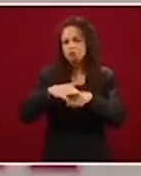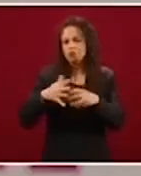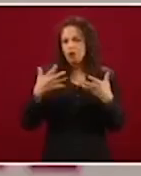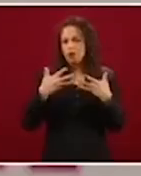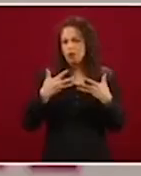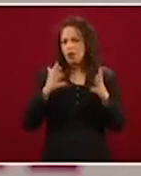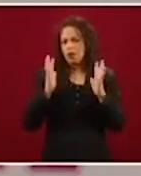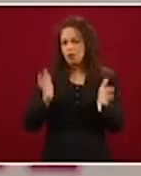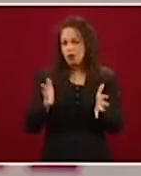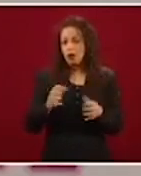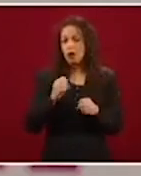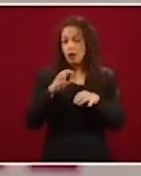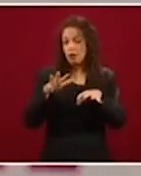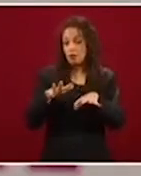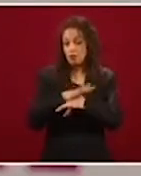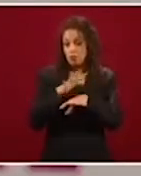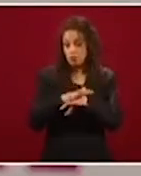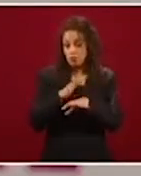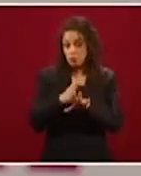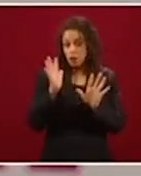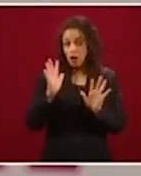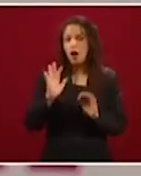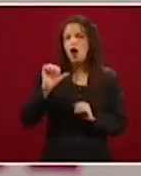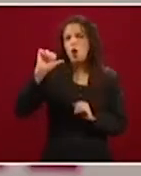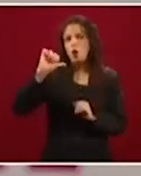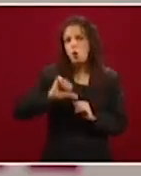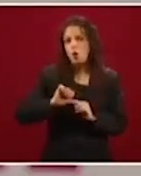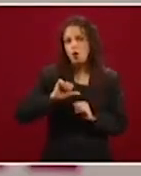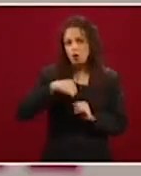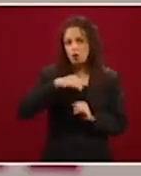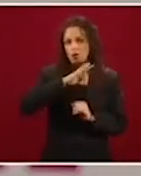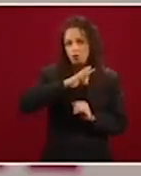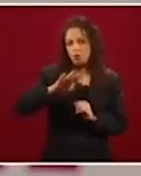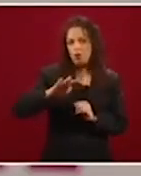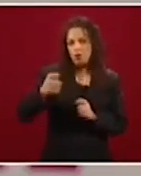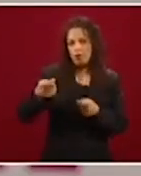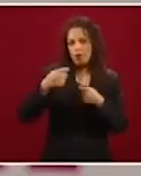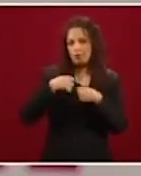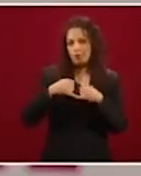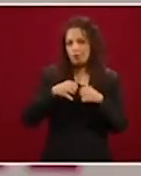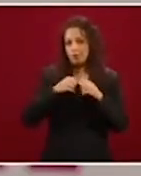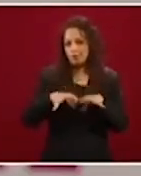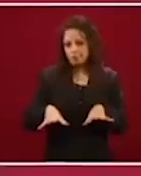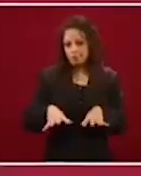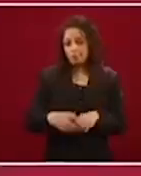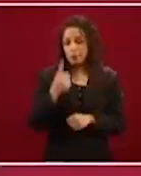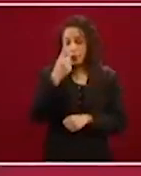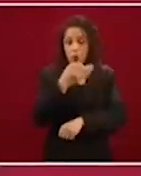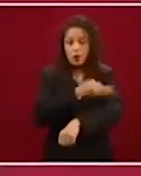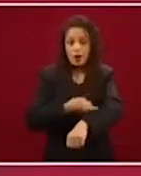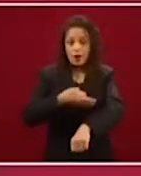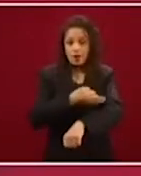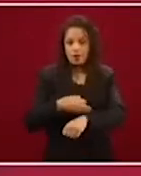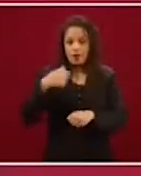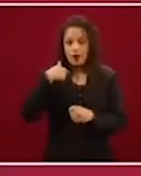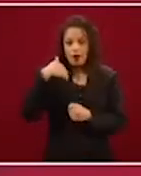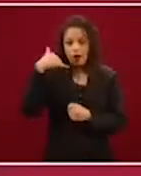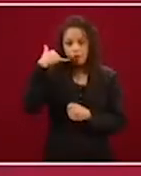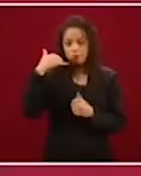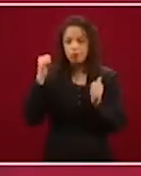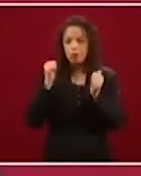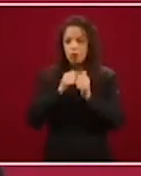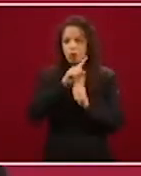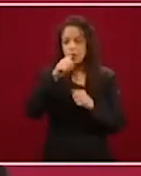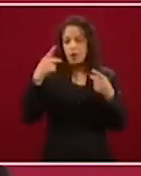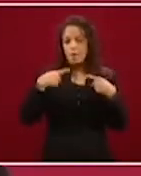hay alguna modificación lo podría yo saber hoy después de la llamada que tenemos a la una de la tarde con todos los cónsules